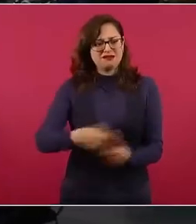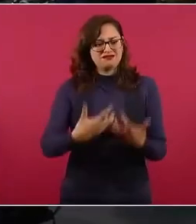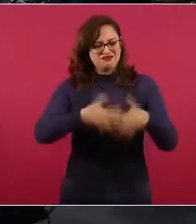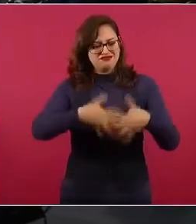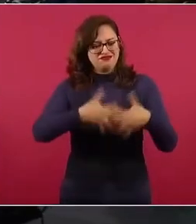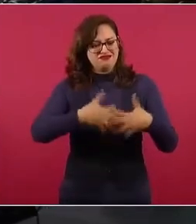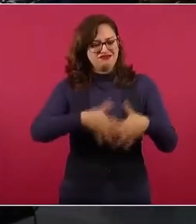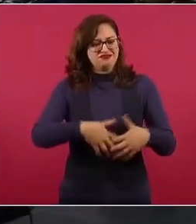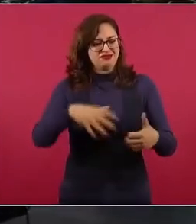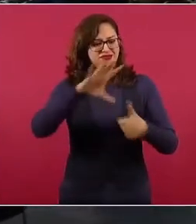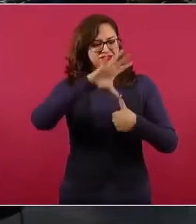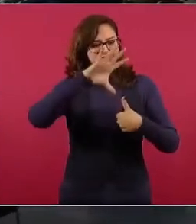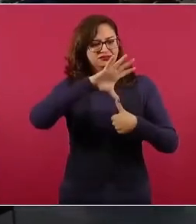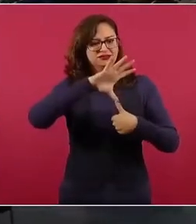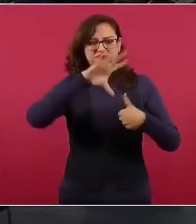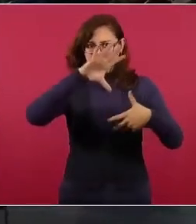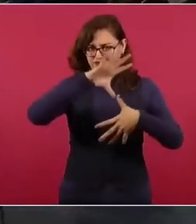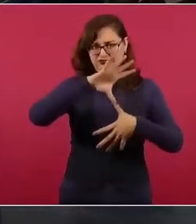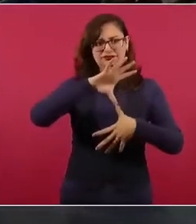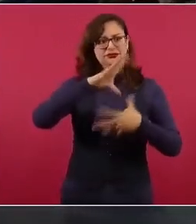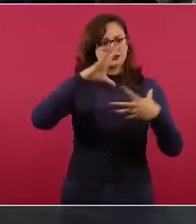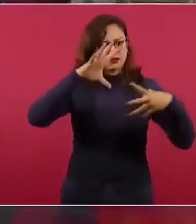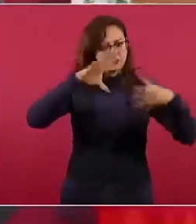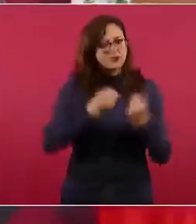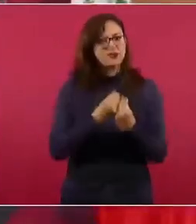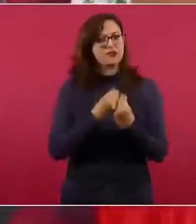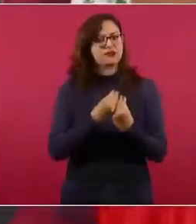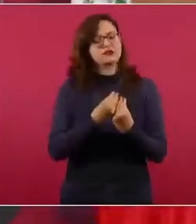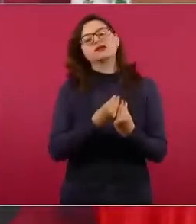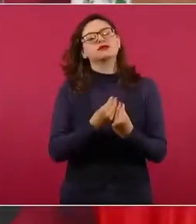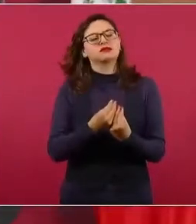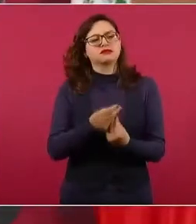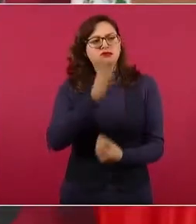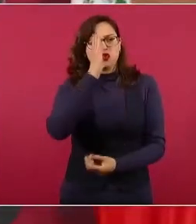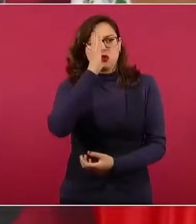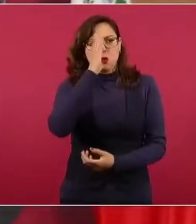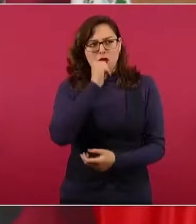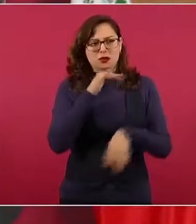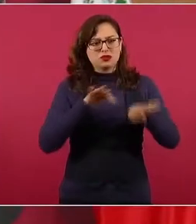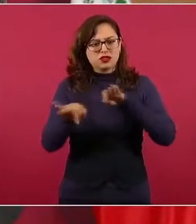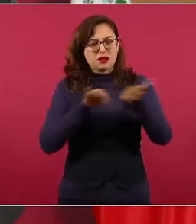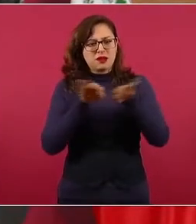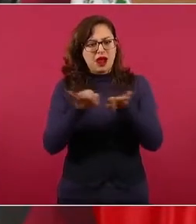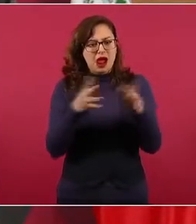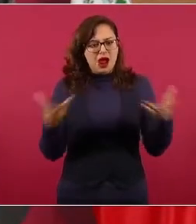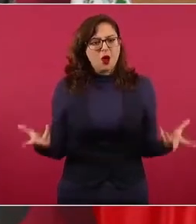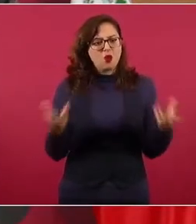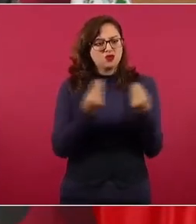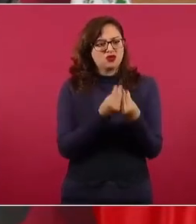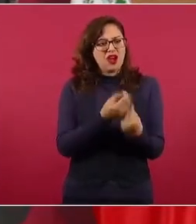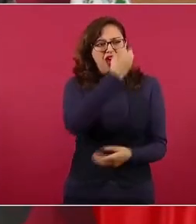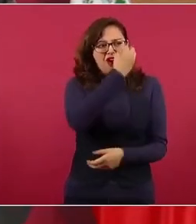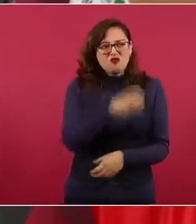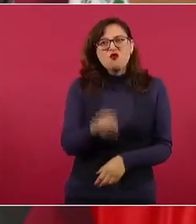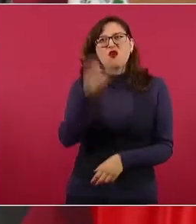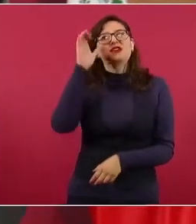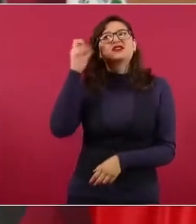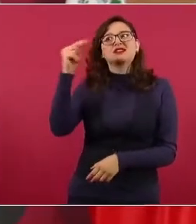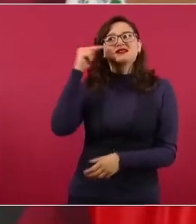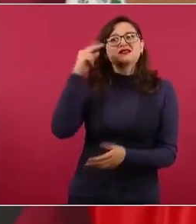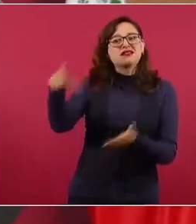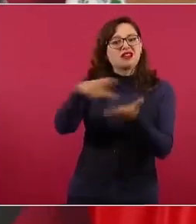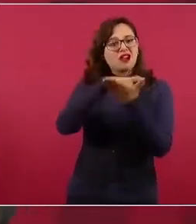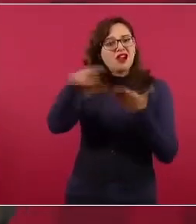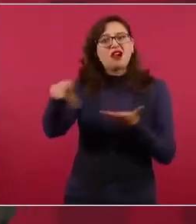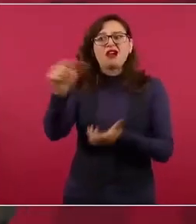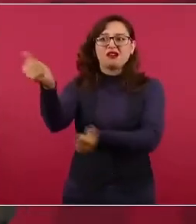Norte y en toda América, electrodomésticos? ¿Se tienen que comprar en América del ¿Se